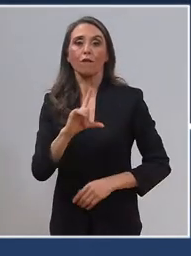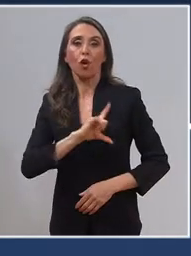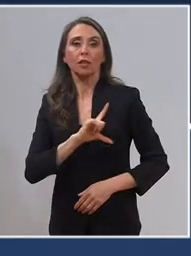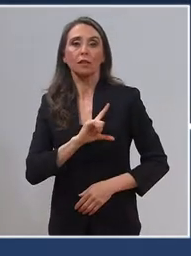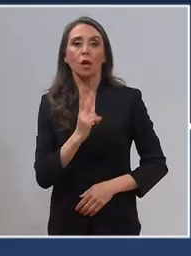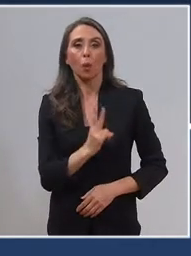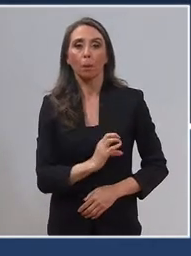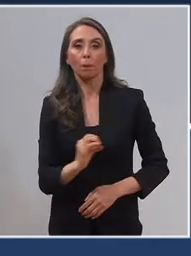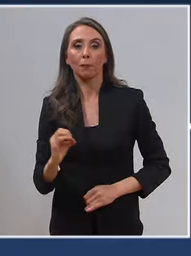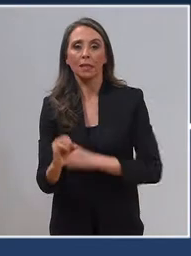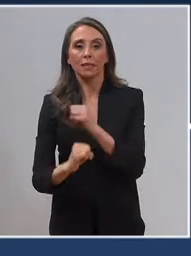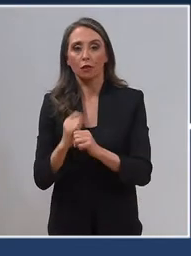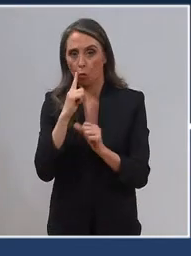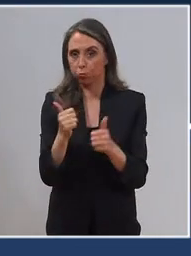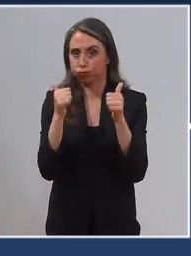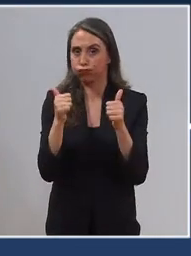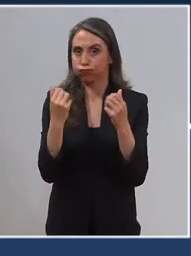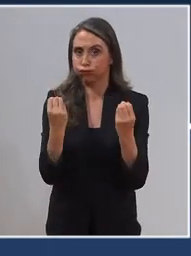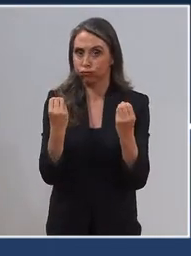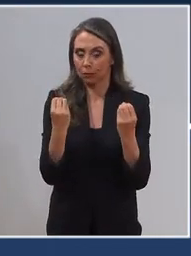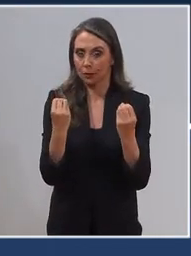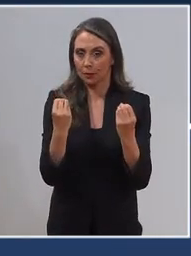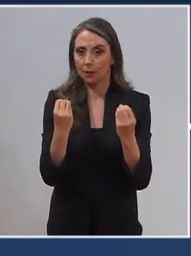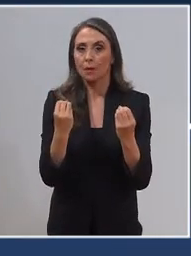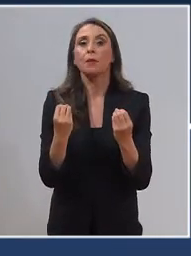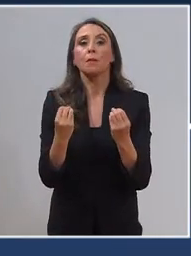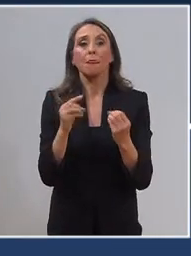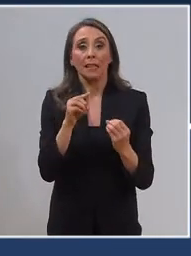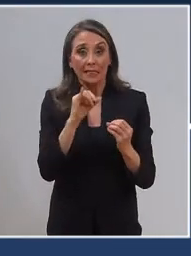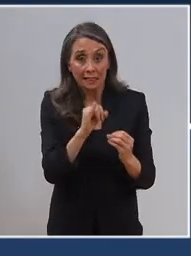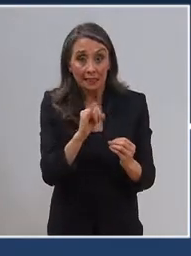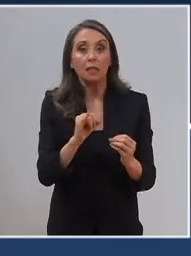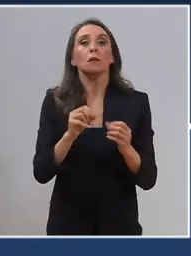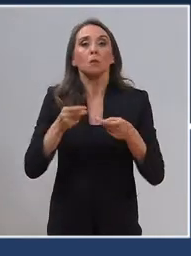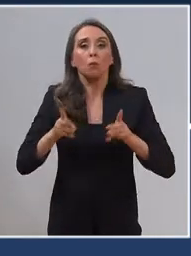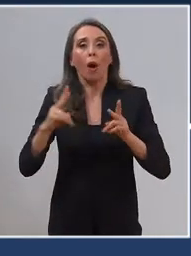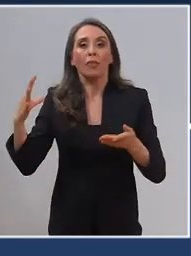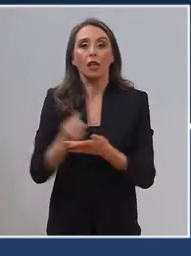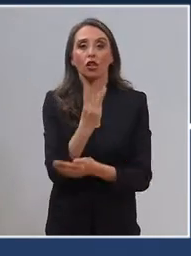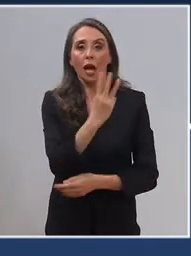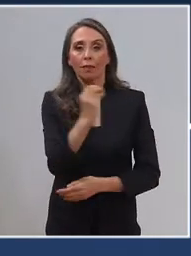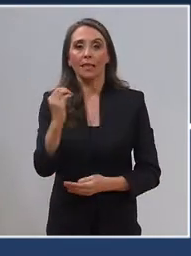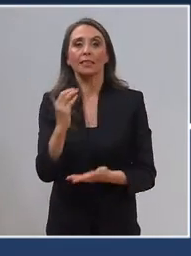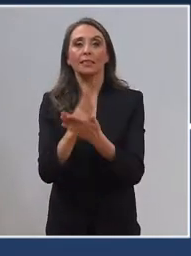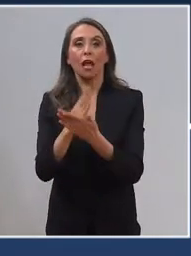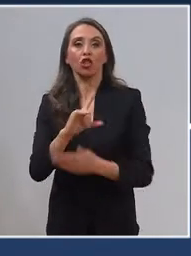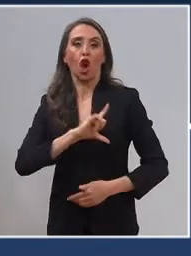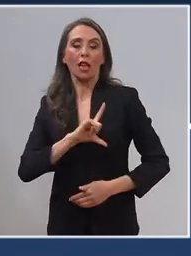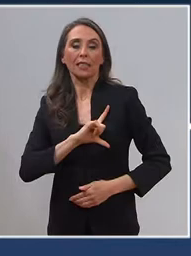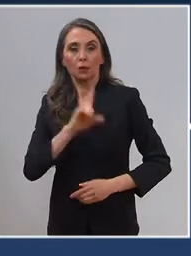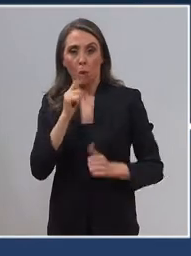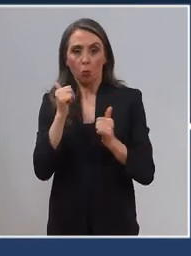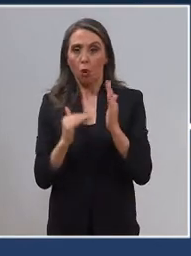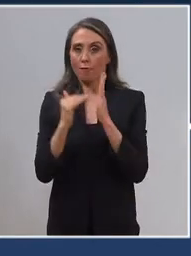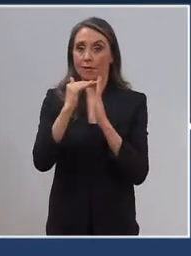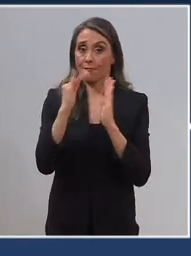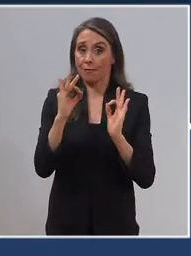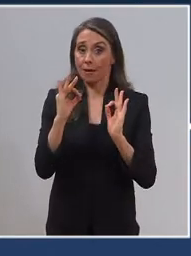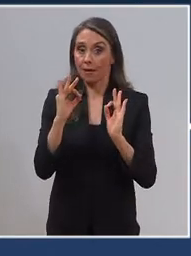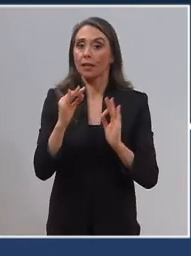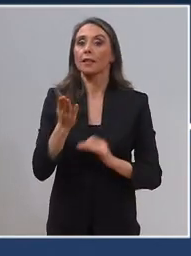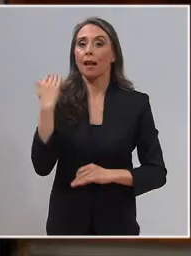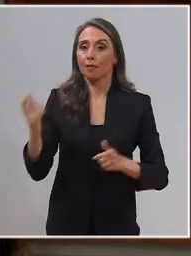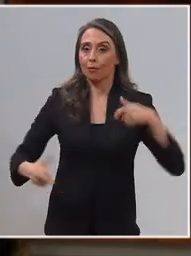bicentenarios de excelencia que nos van a permitir llegar a los 300 liceos de excelencia que comprometimos durante